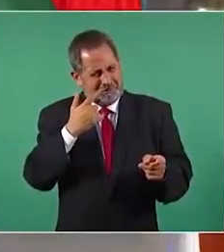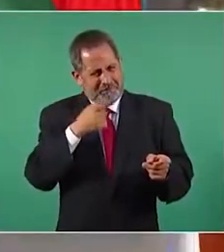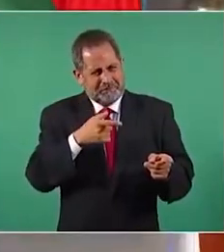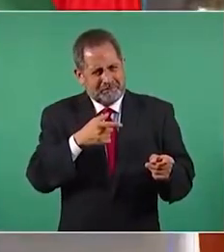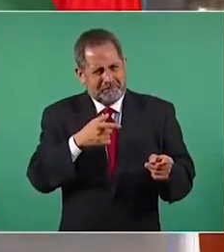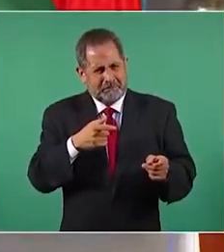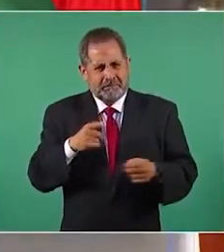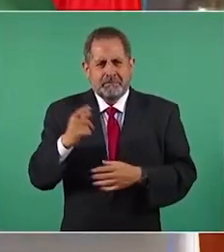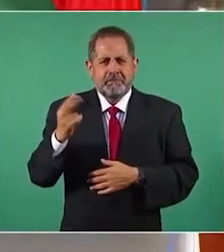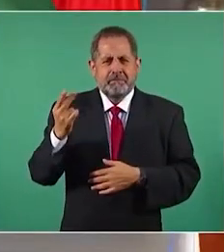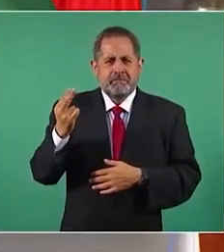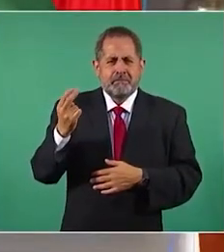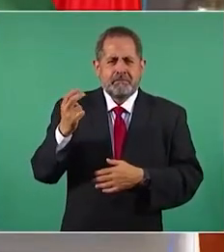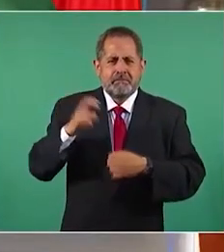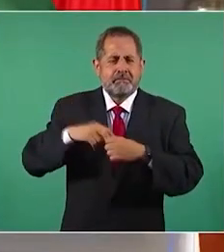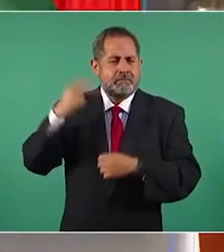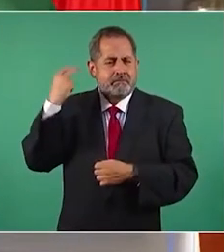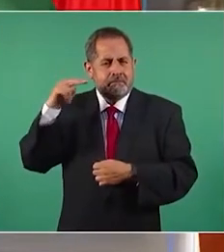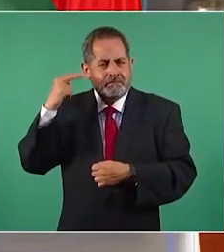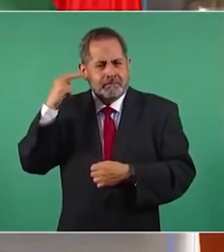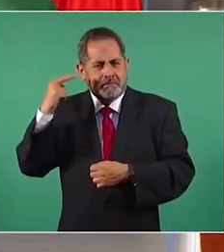25 en Veracruz